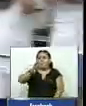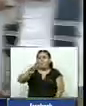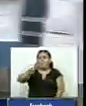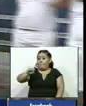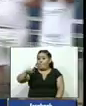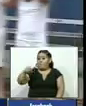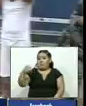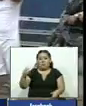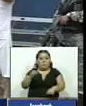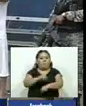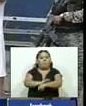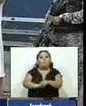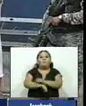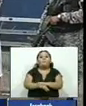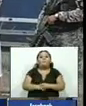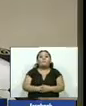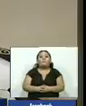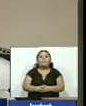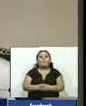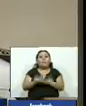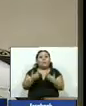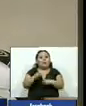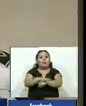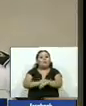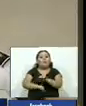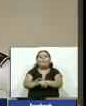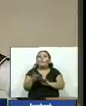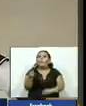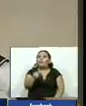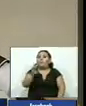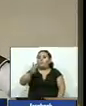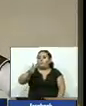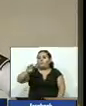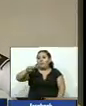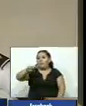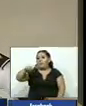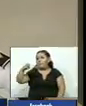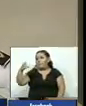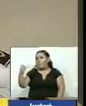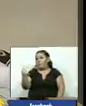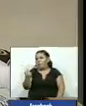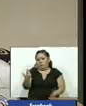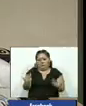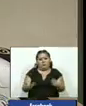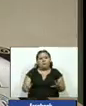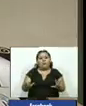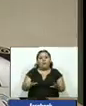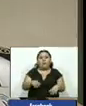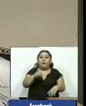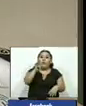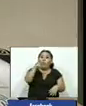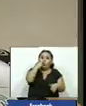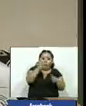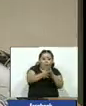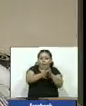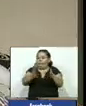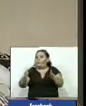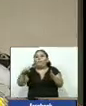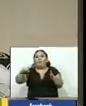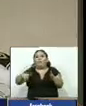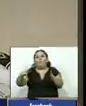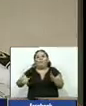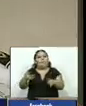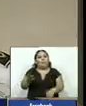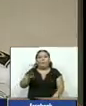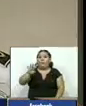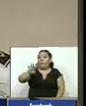capturas las capturas estamos ya llegando a los 20.000 personas capturadas desde el desde el mes de junio a la fecha aproximadamente